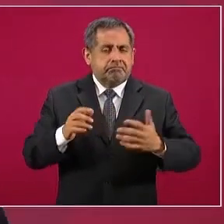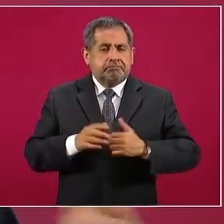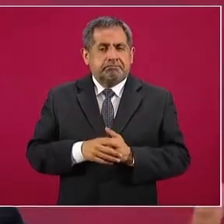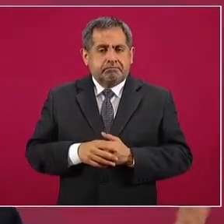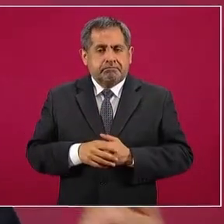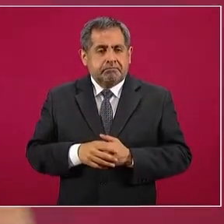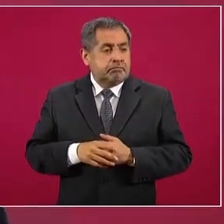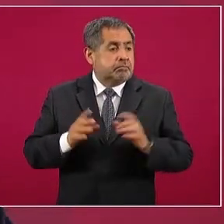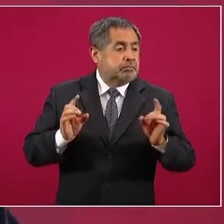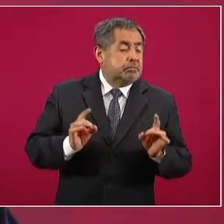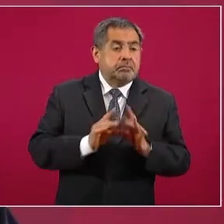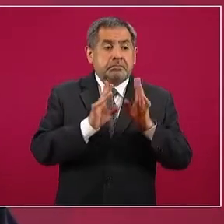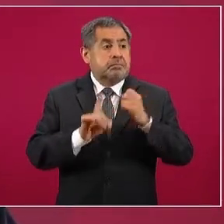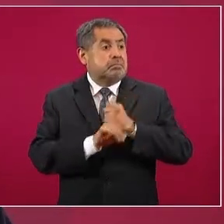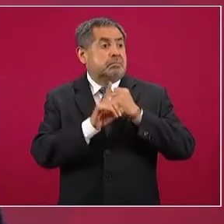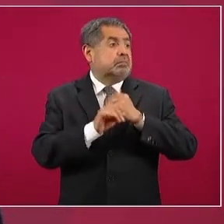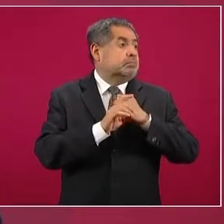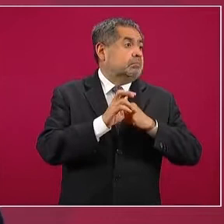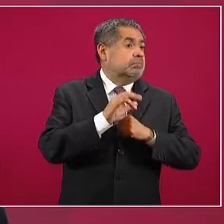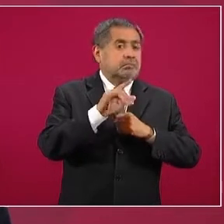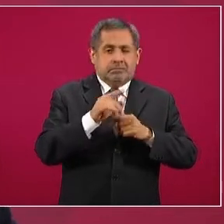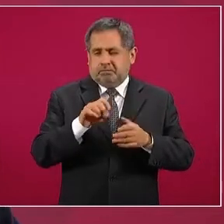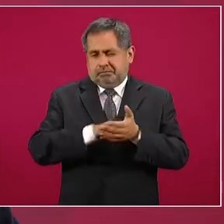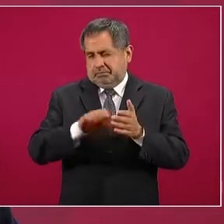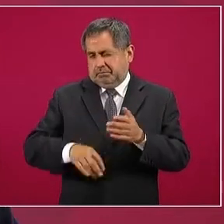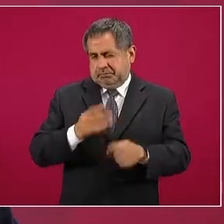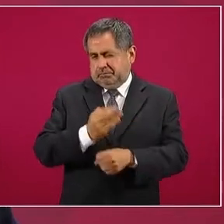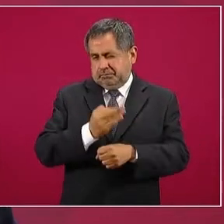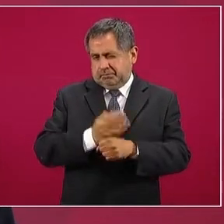cuando se presentaba una crisis como la que estamos